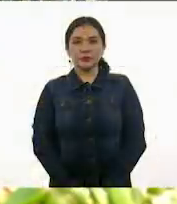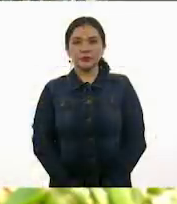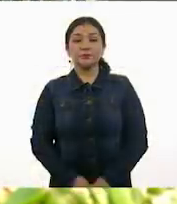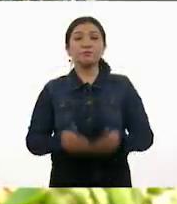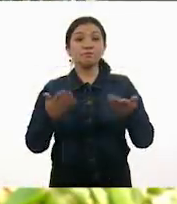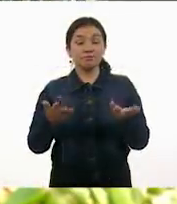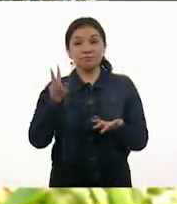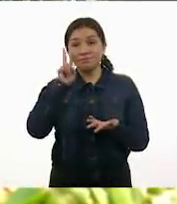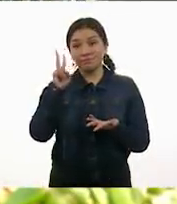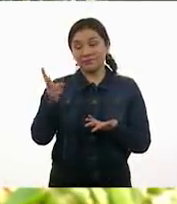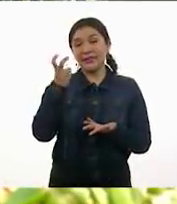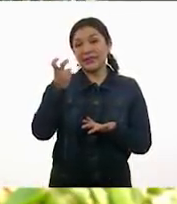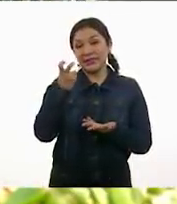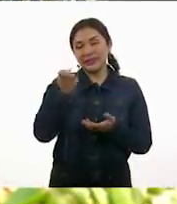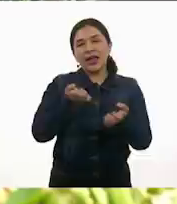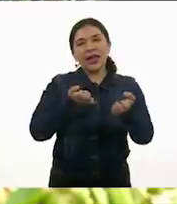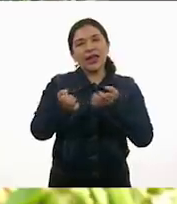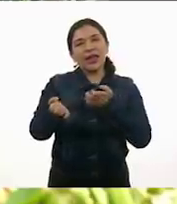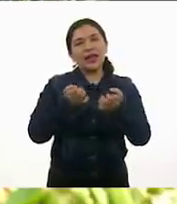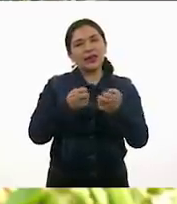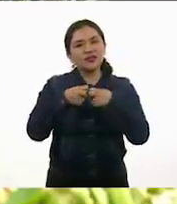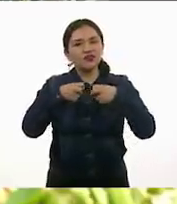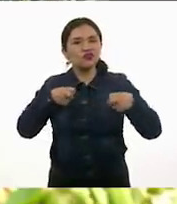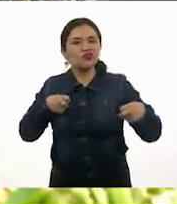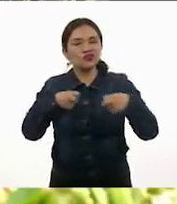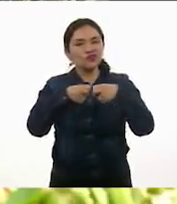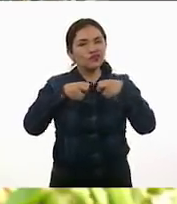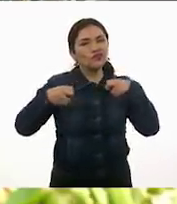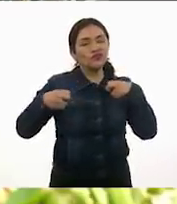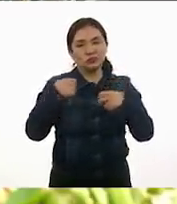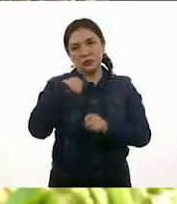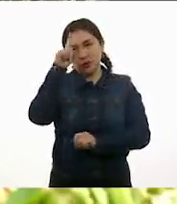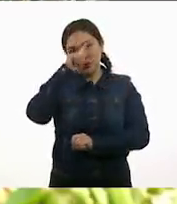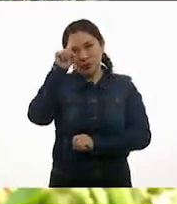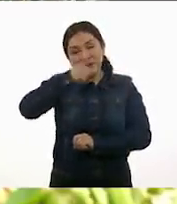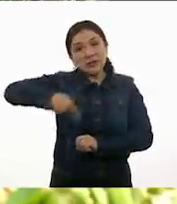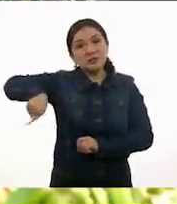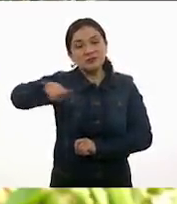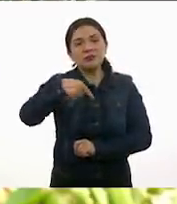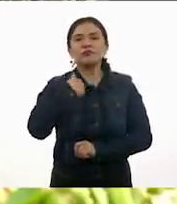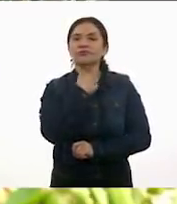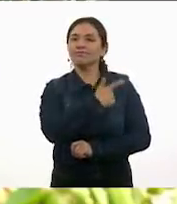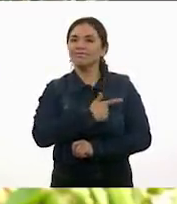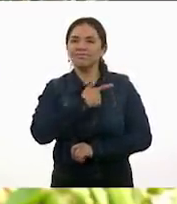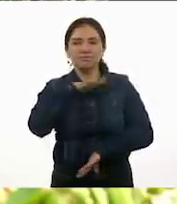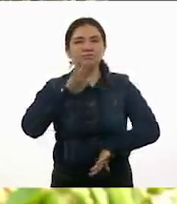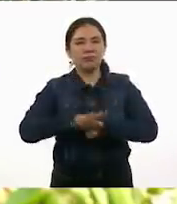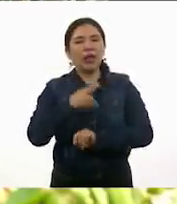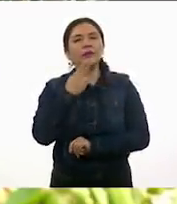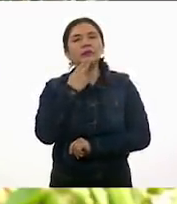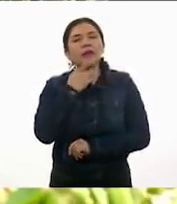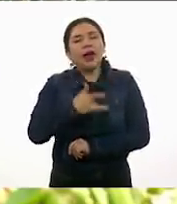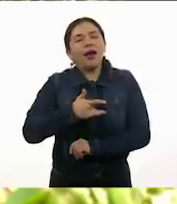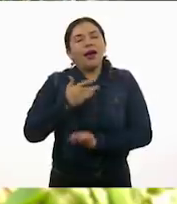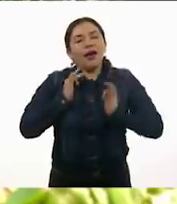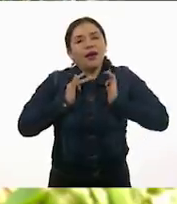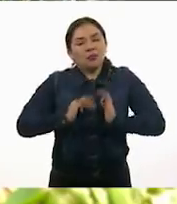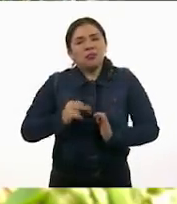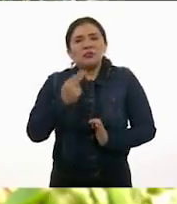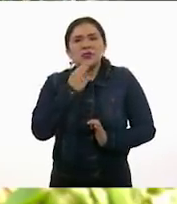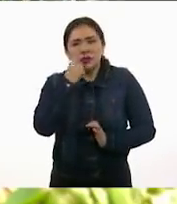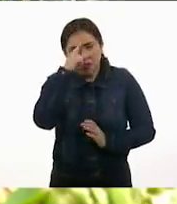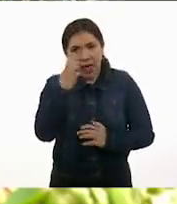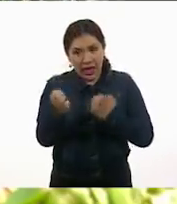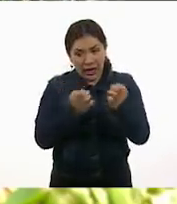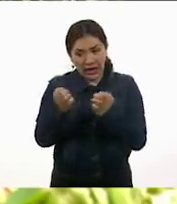Bueno, esta es la rutina de ejercicios de estiramientos que yo les puedo recomendar. A mí me gusta mucho. Lo disfruto mucho. Y esto sirve